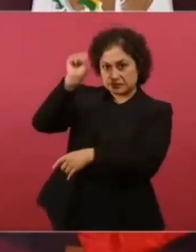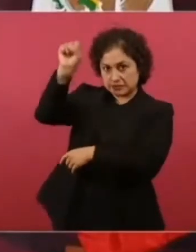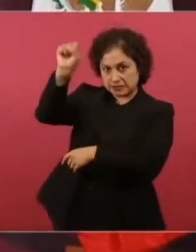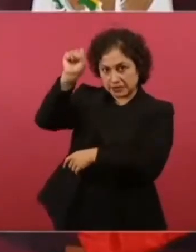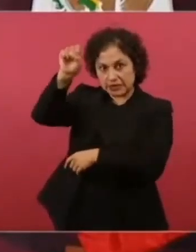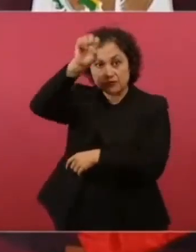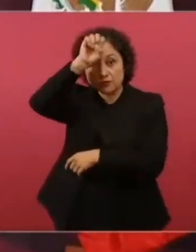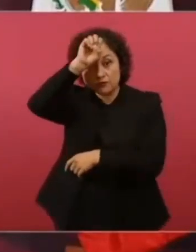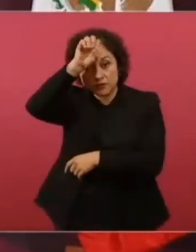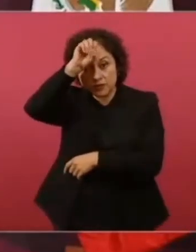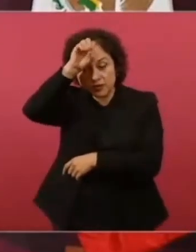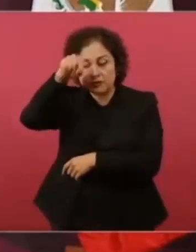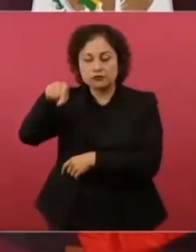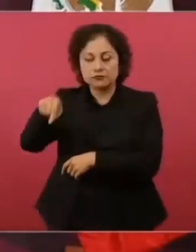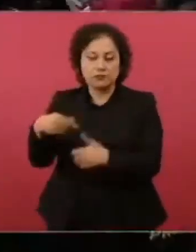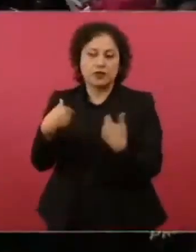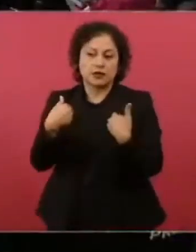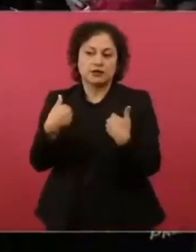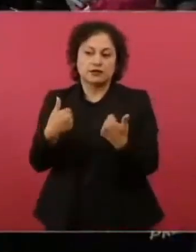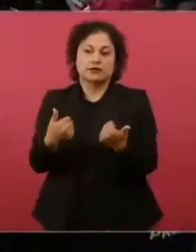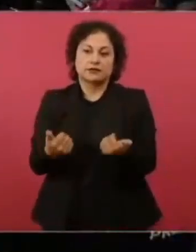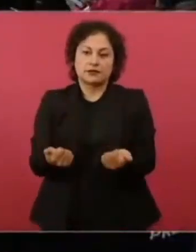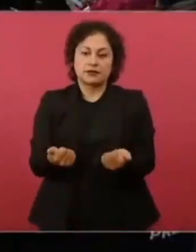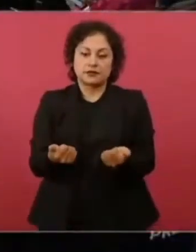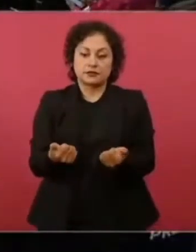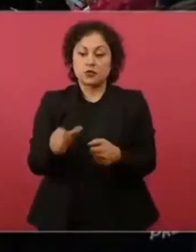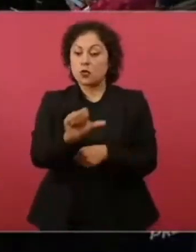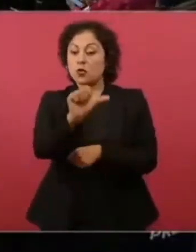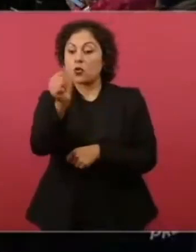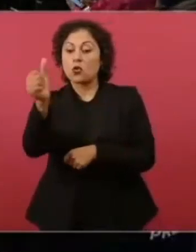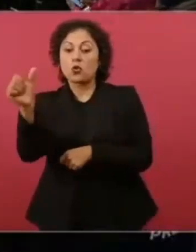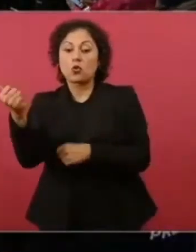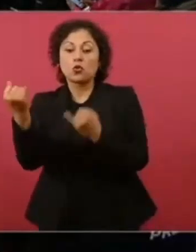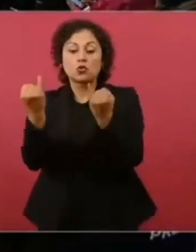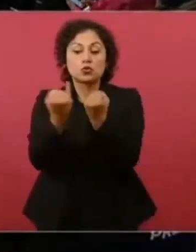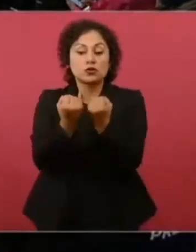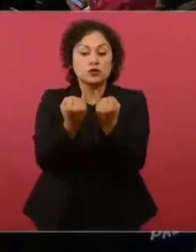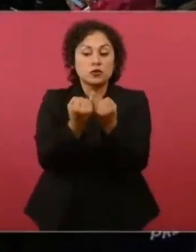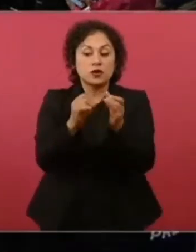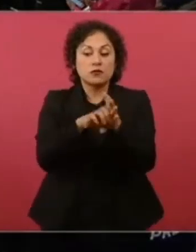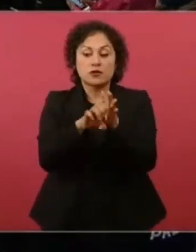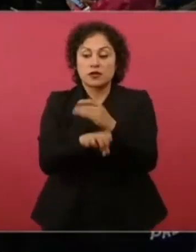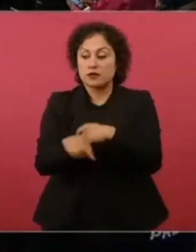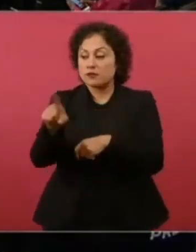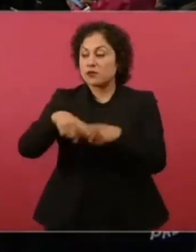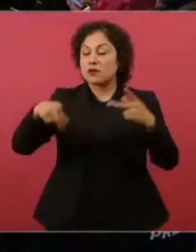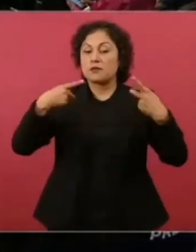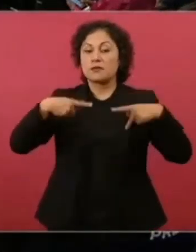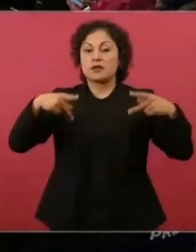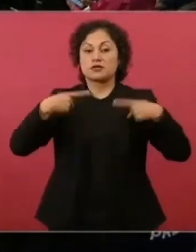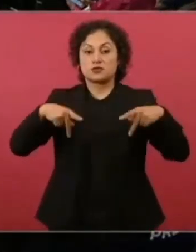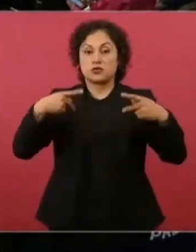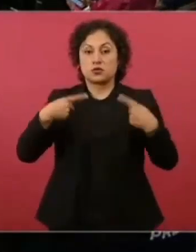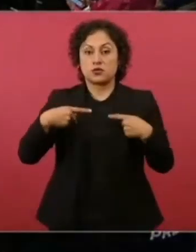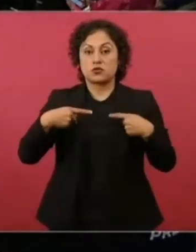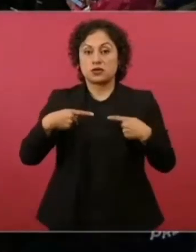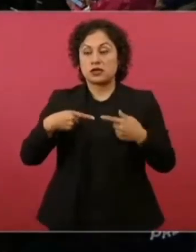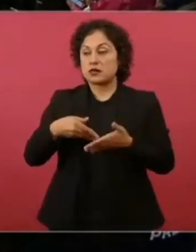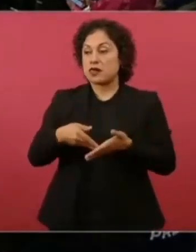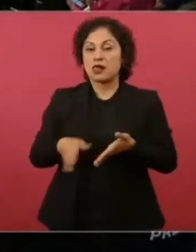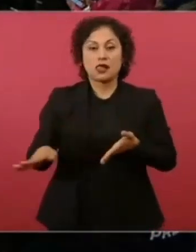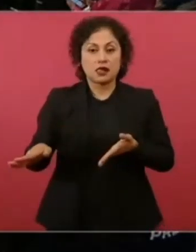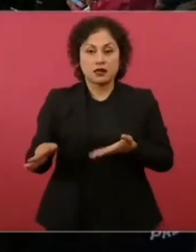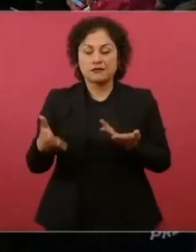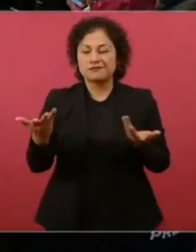sino en muchos otros casos, campesinos que fueron despojados. Bueno, el caso